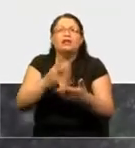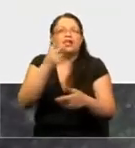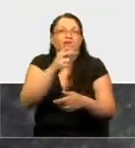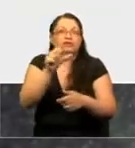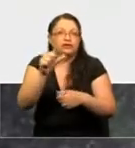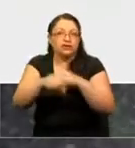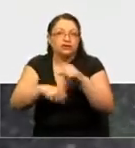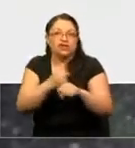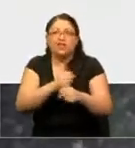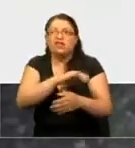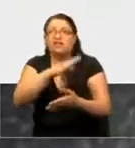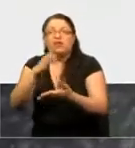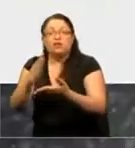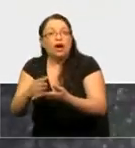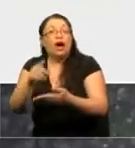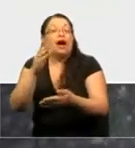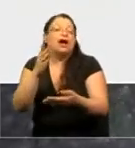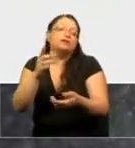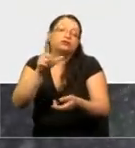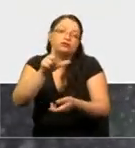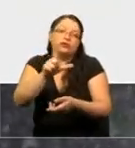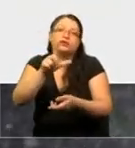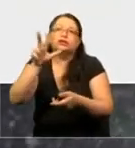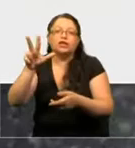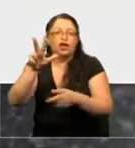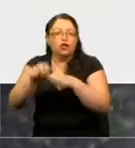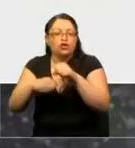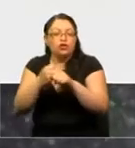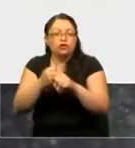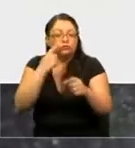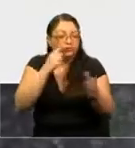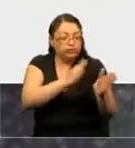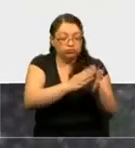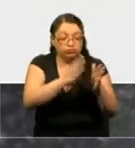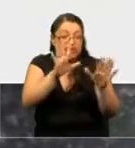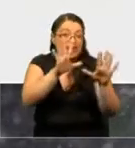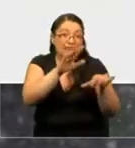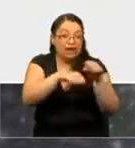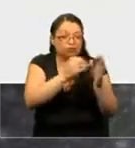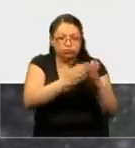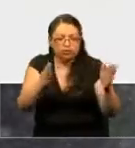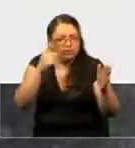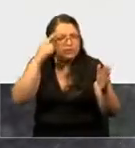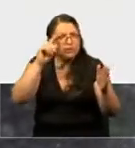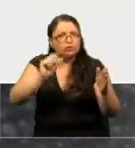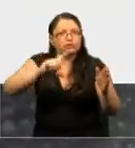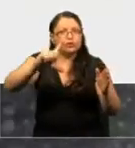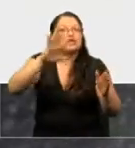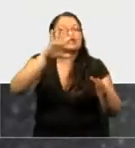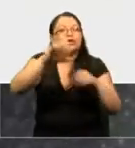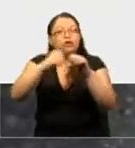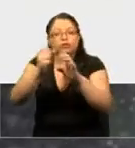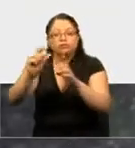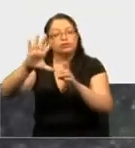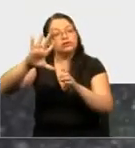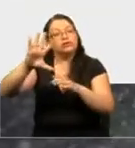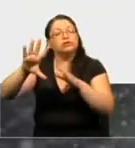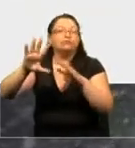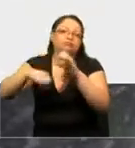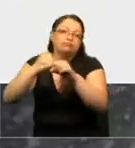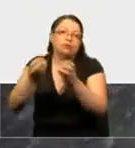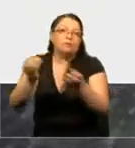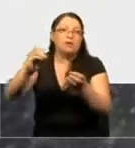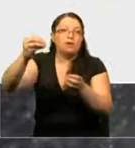nuestra expectativa de vida aumentó por cada década más de 5 años. Y eso es un crecimiento tremendamente grande. De hecho, si uno